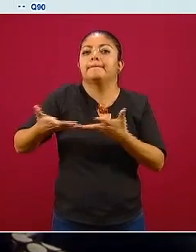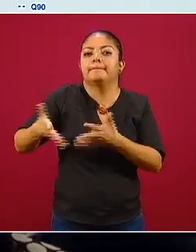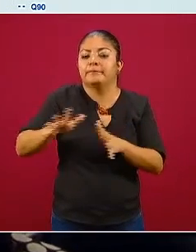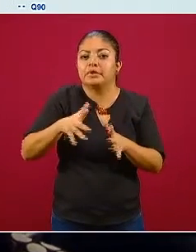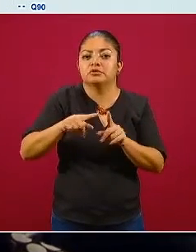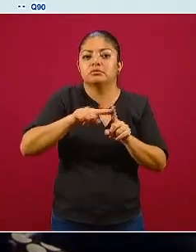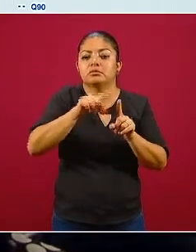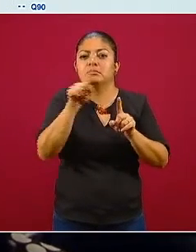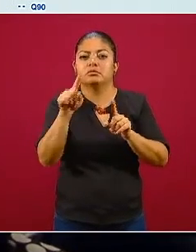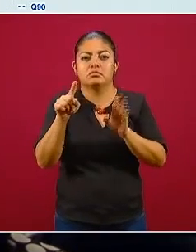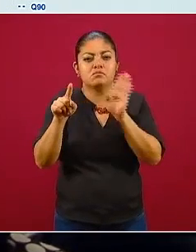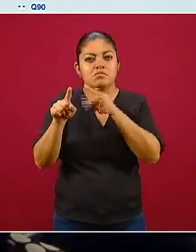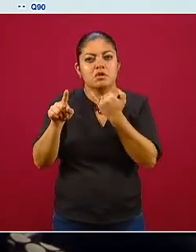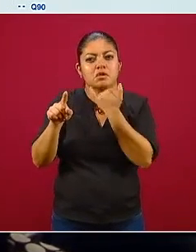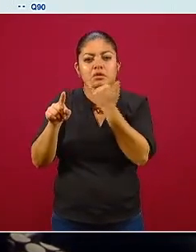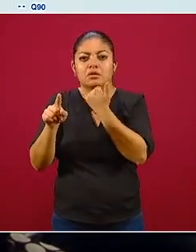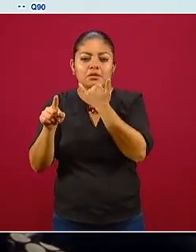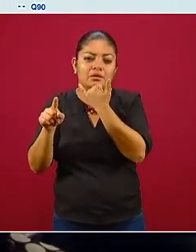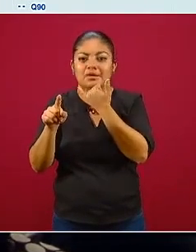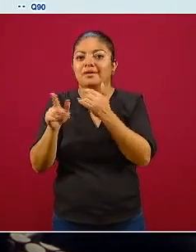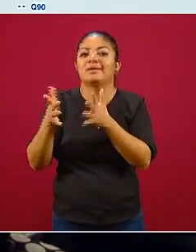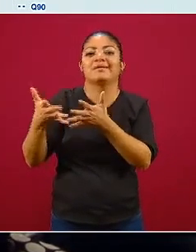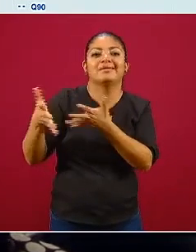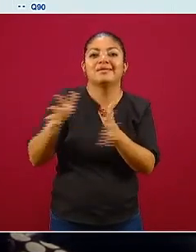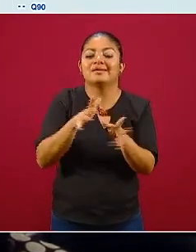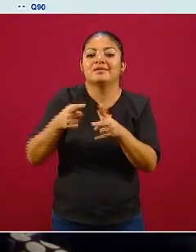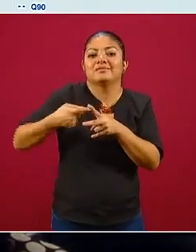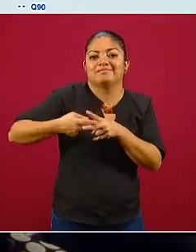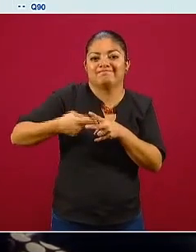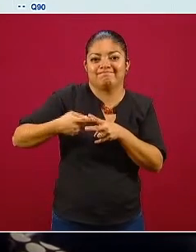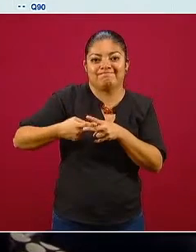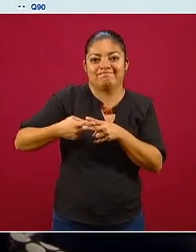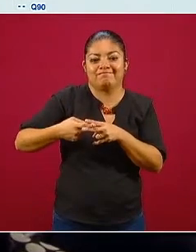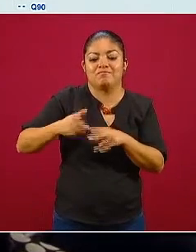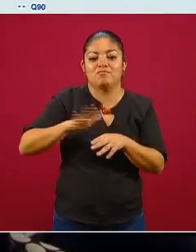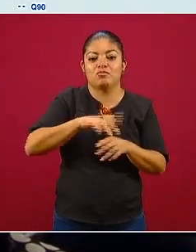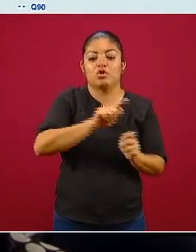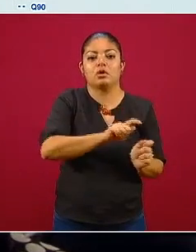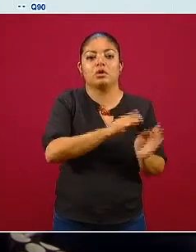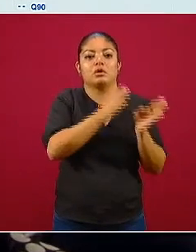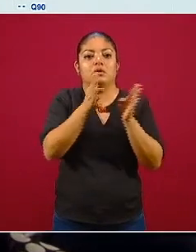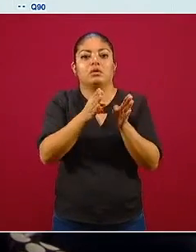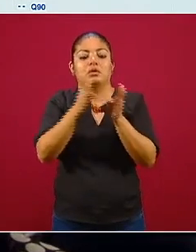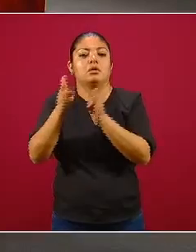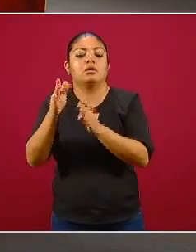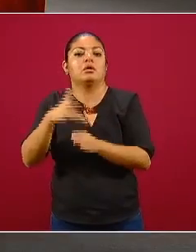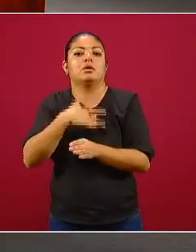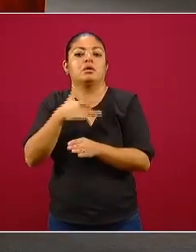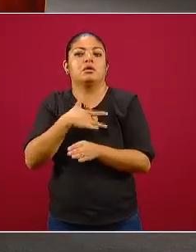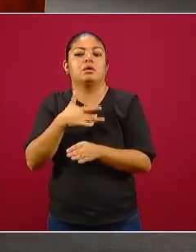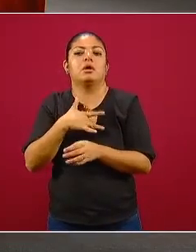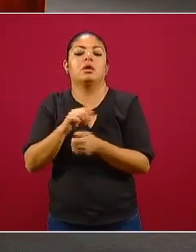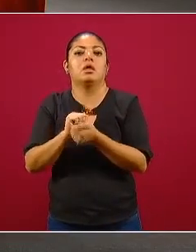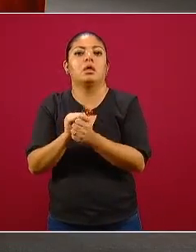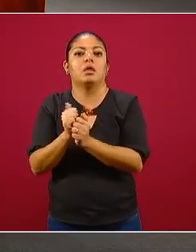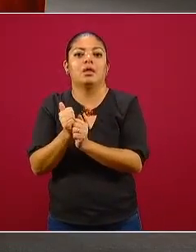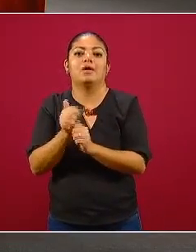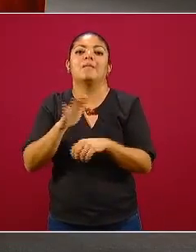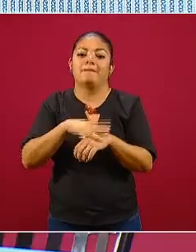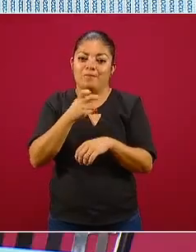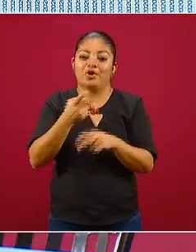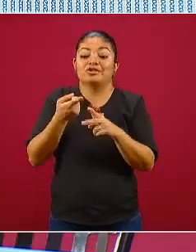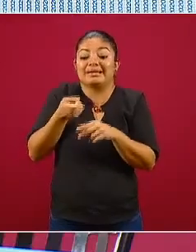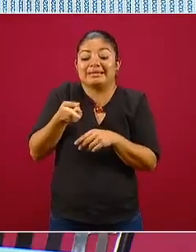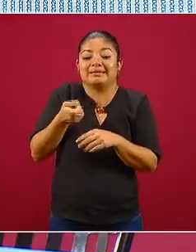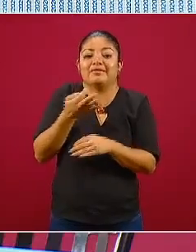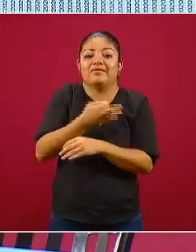particular los últimos siete o diez días porque se reasignan a una fecha pero la fecha ahora es la fecha de inicio de los